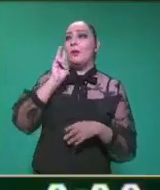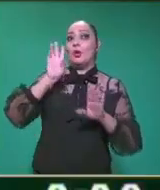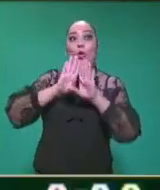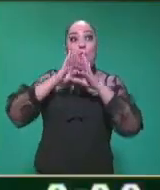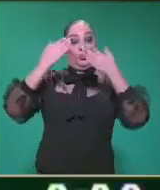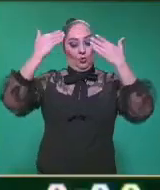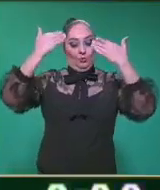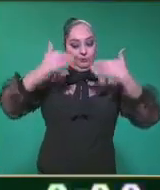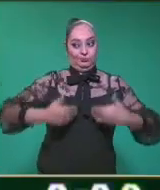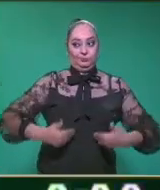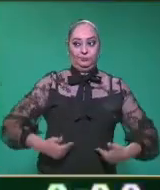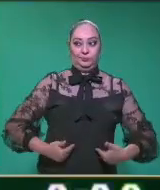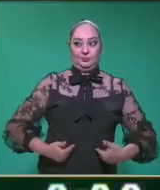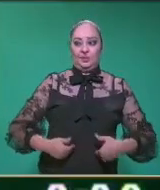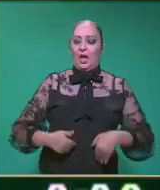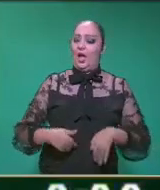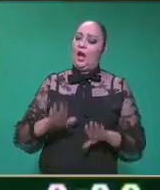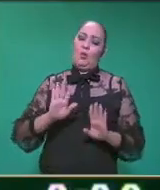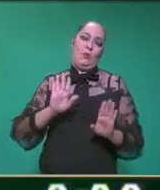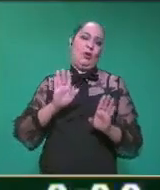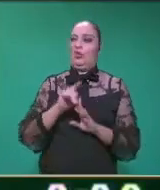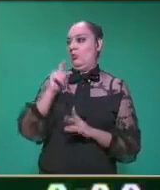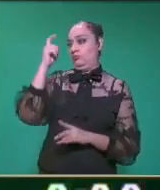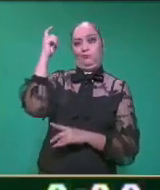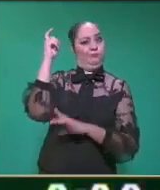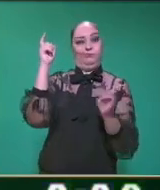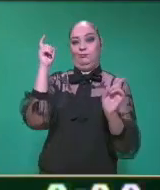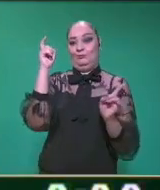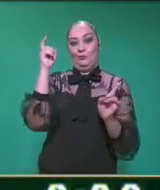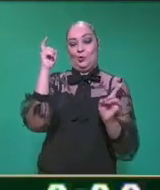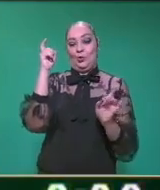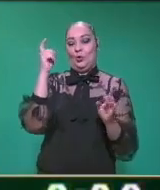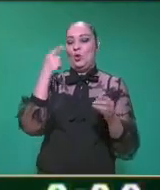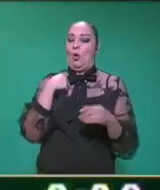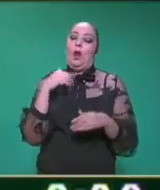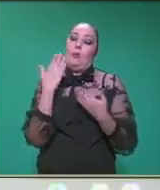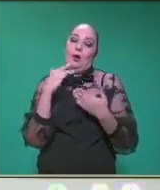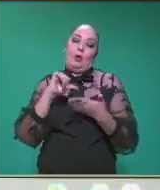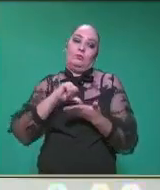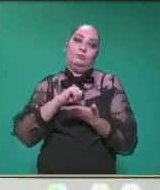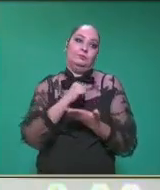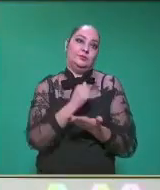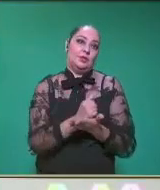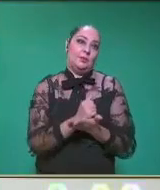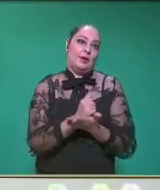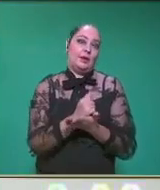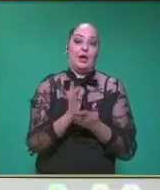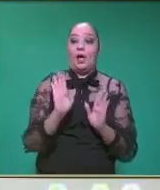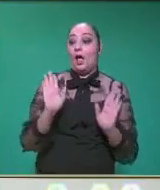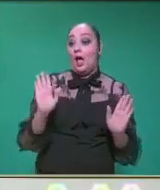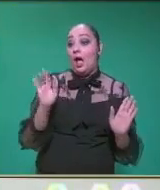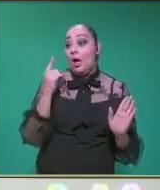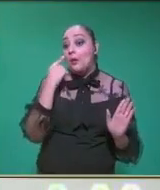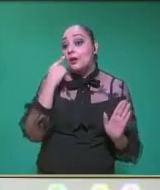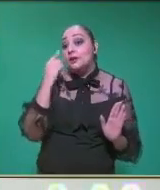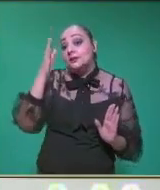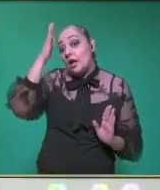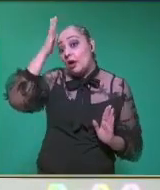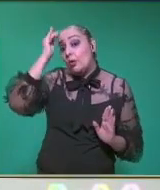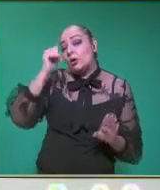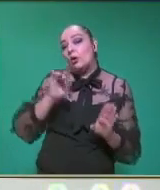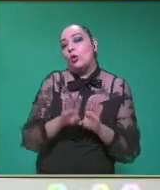soy físicamente. Creo que no soy tan alta, profesor. Creo que soy un poco bajita. Y entonces, a ver si se acuerdan nuestros